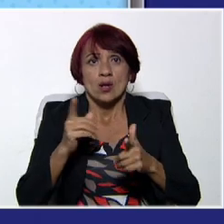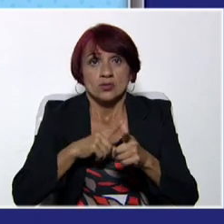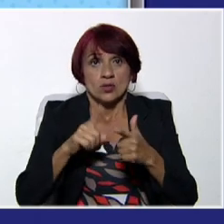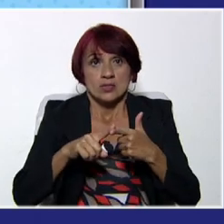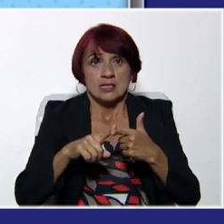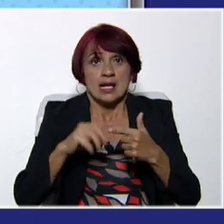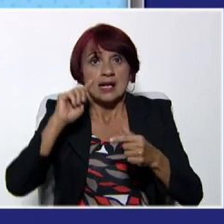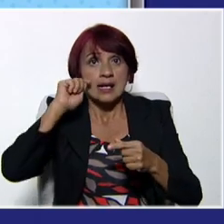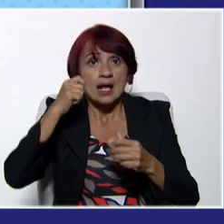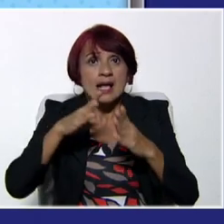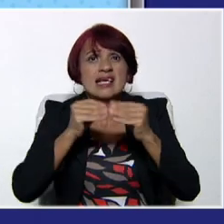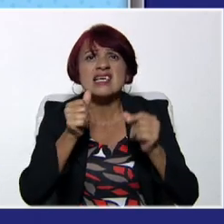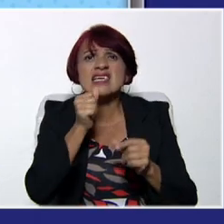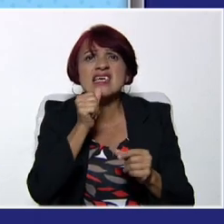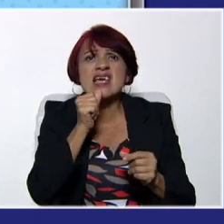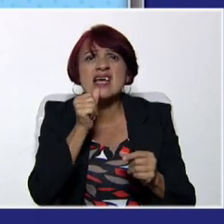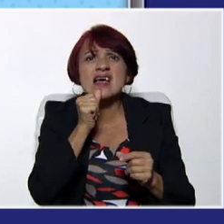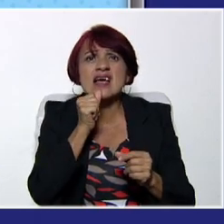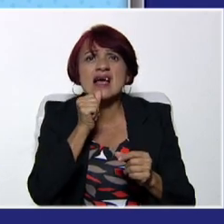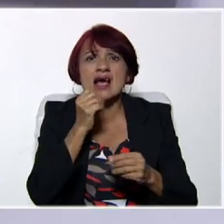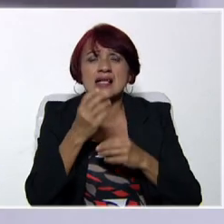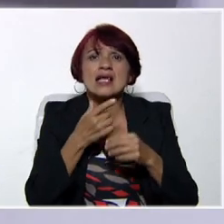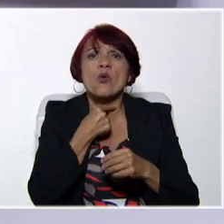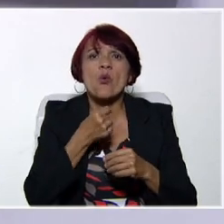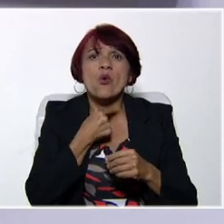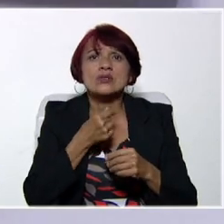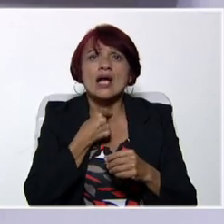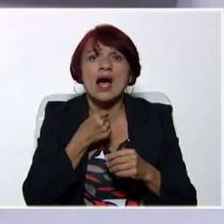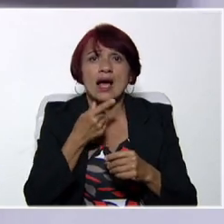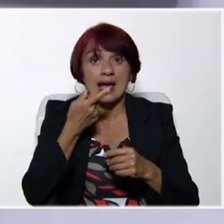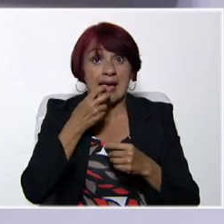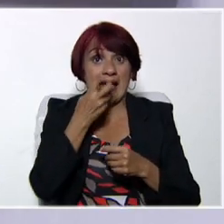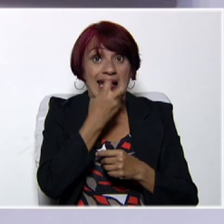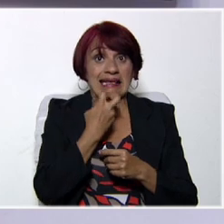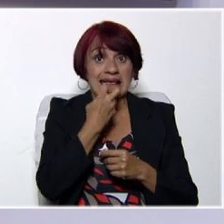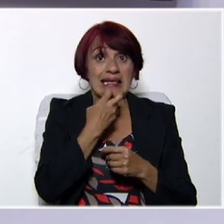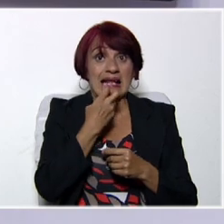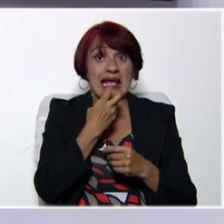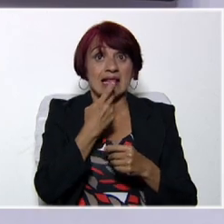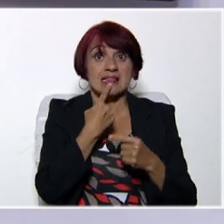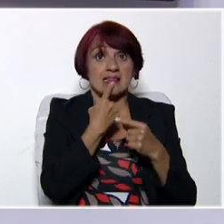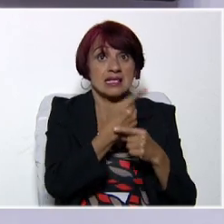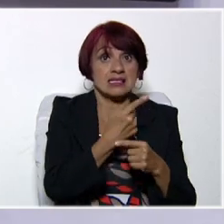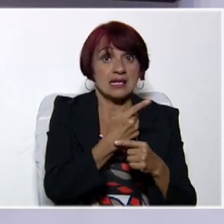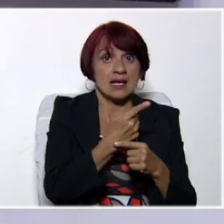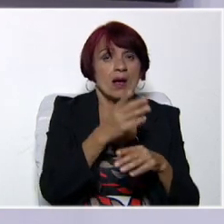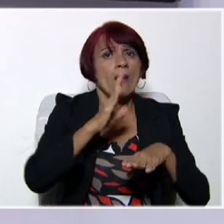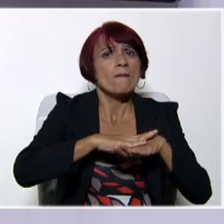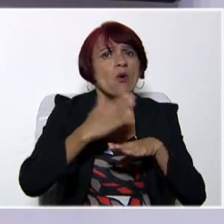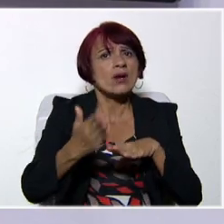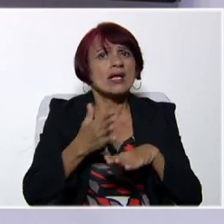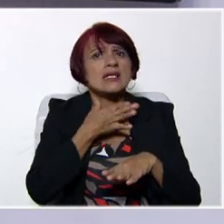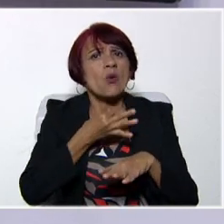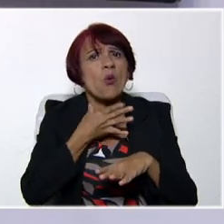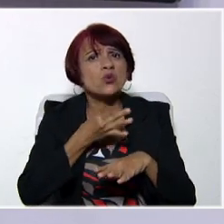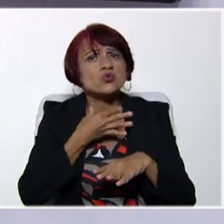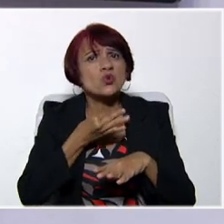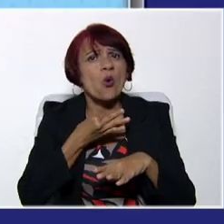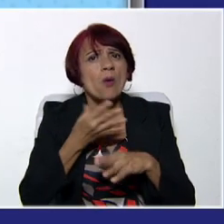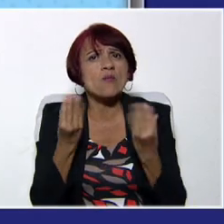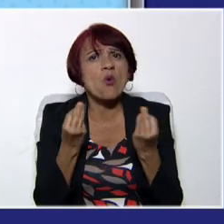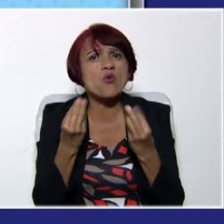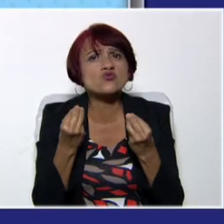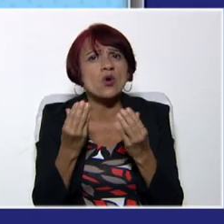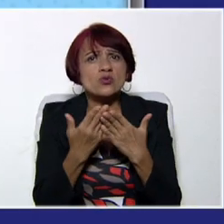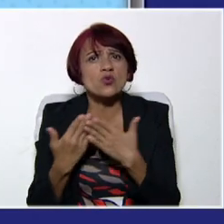is your intervention? ¿Quién o qué te inspira? ¿O qué crees tú que te inspira para la carrera que tomaste? Y who or